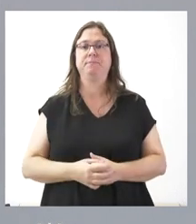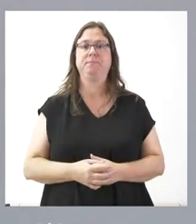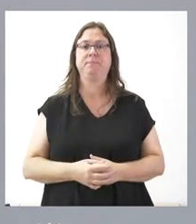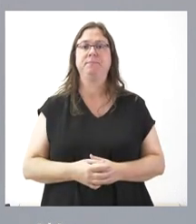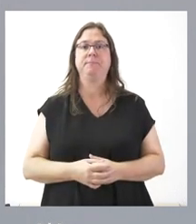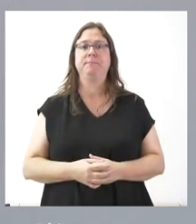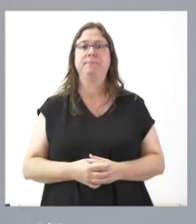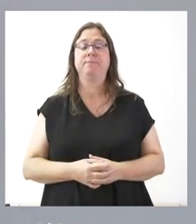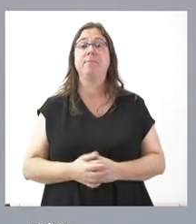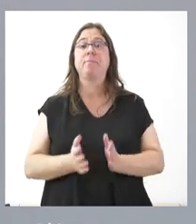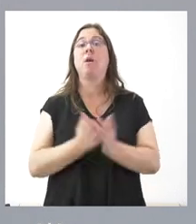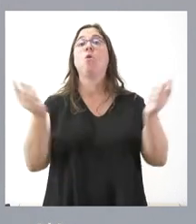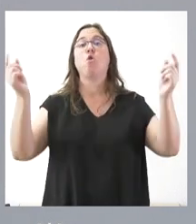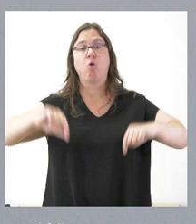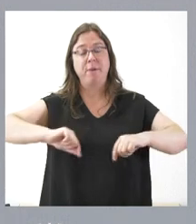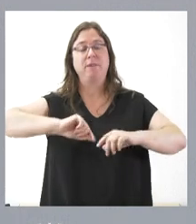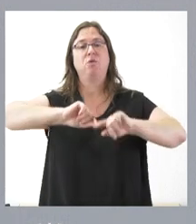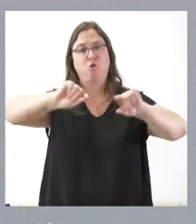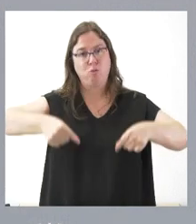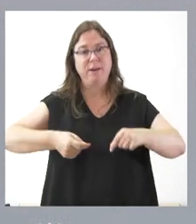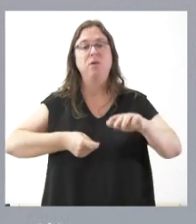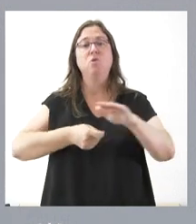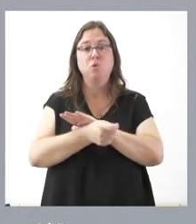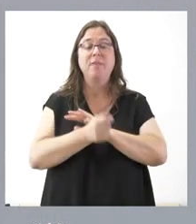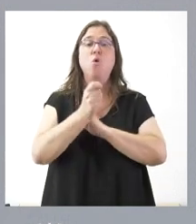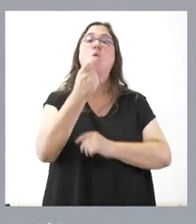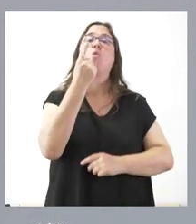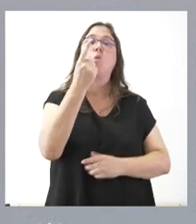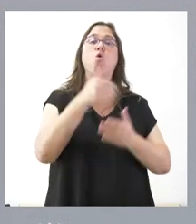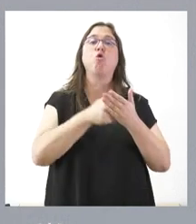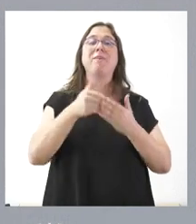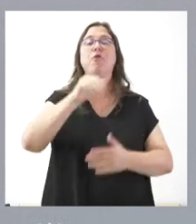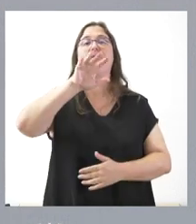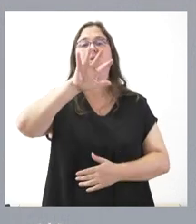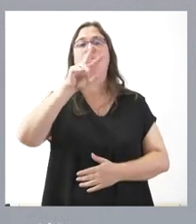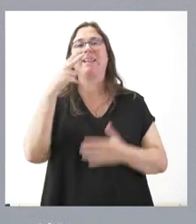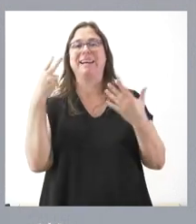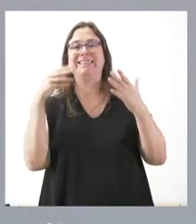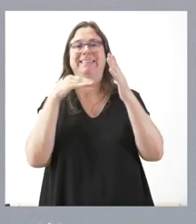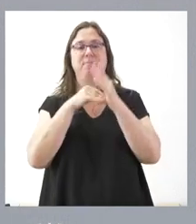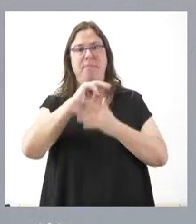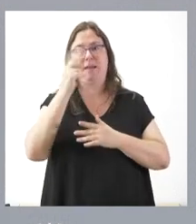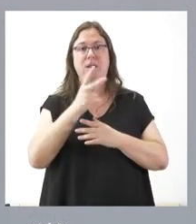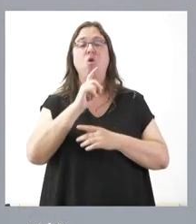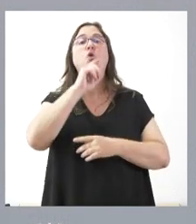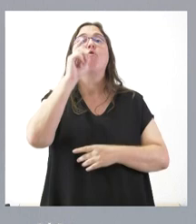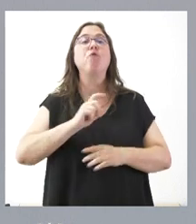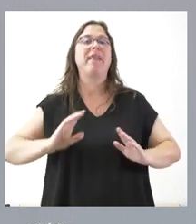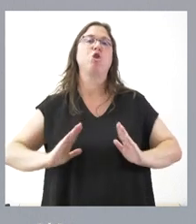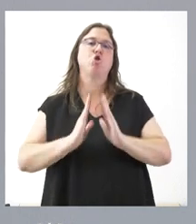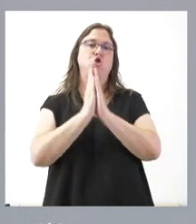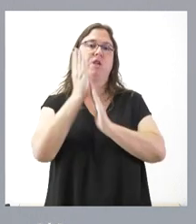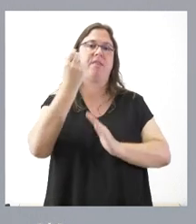El convenio, la subvención en este caso, es por 1,057,000 euros a la Fundación San Cebrián